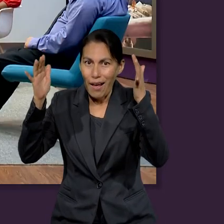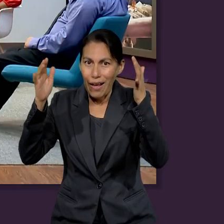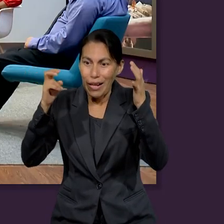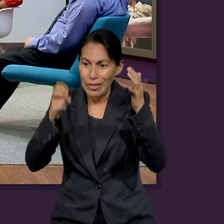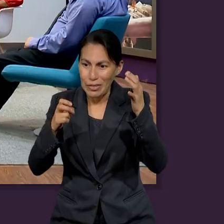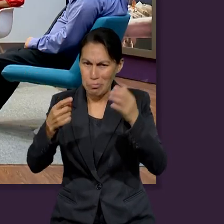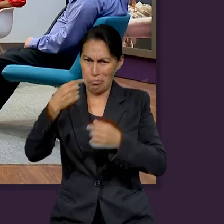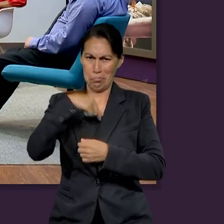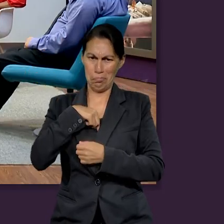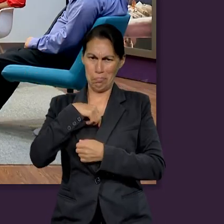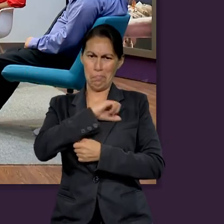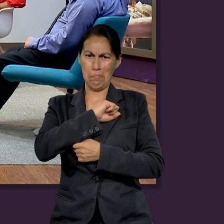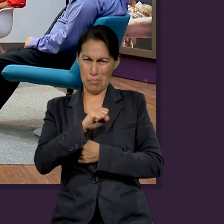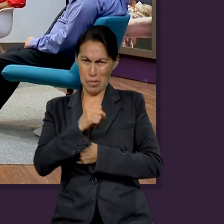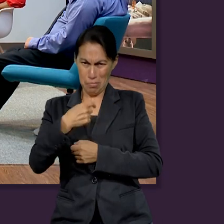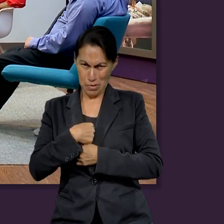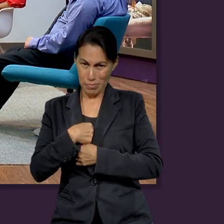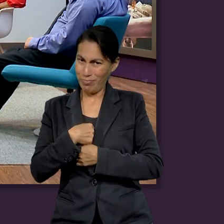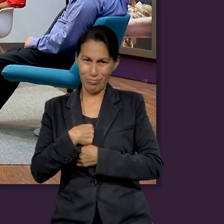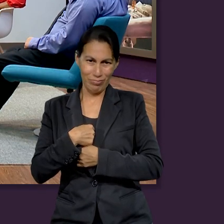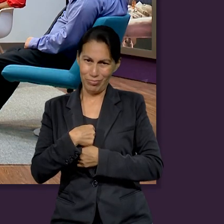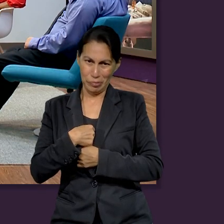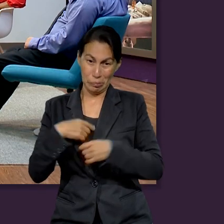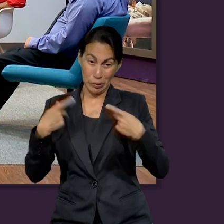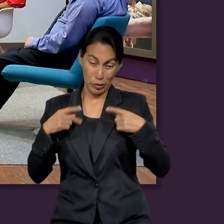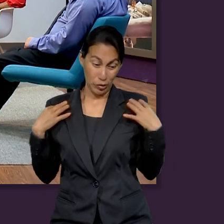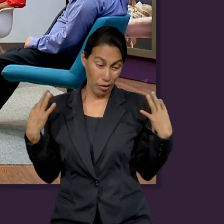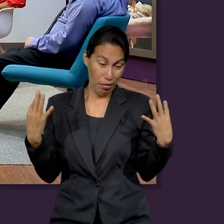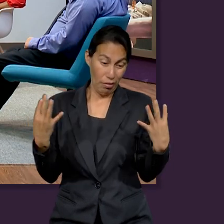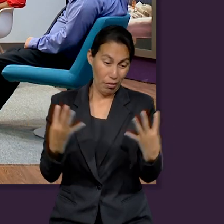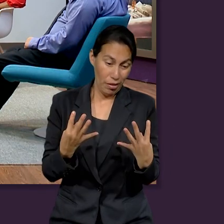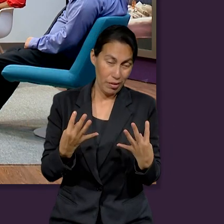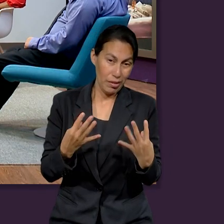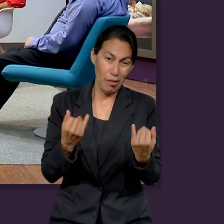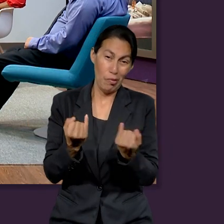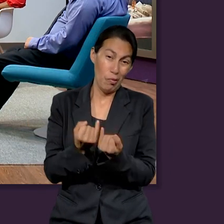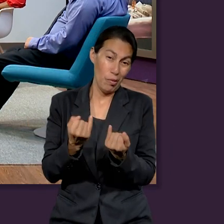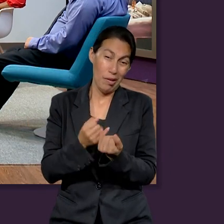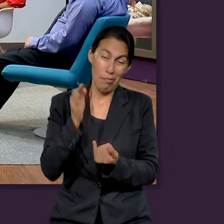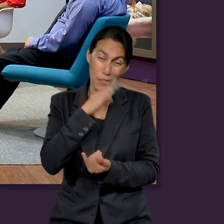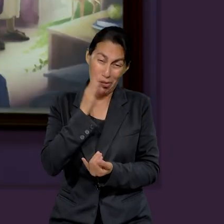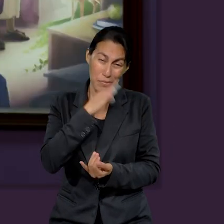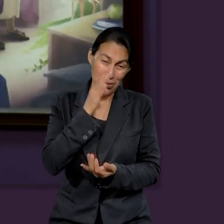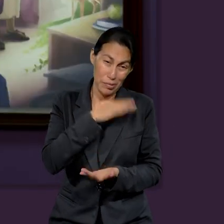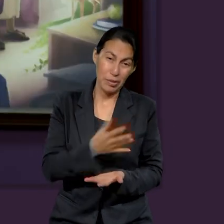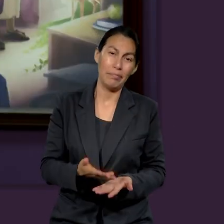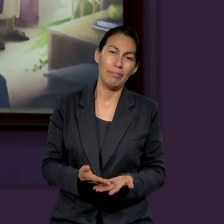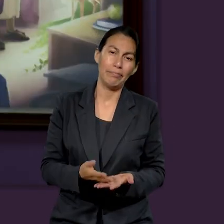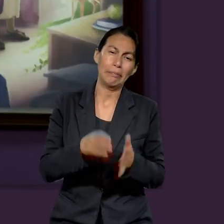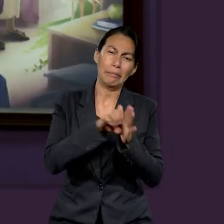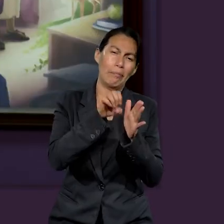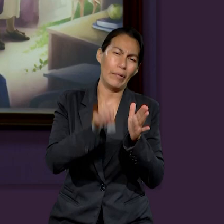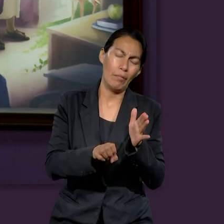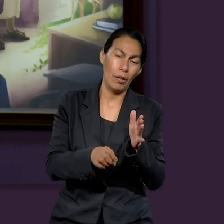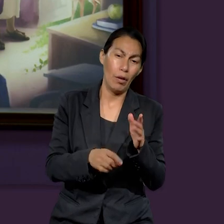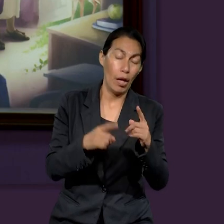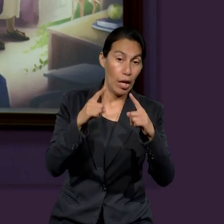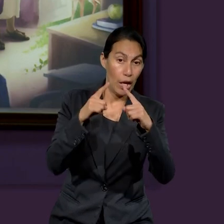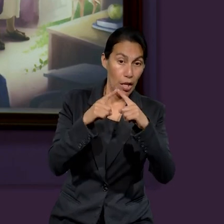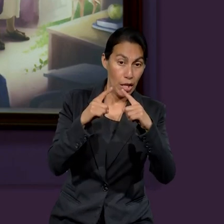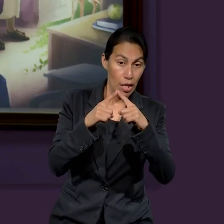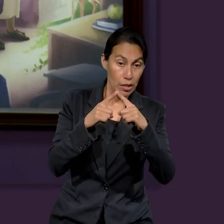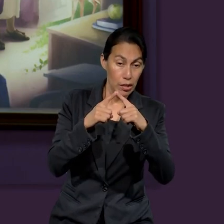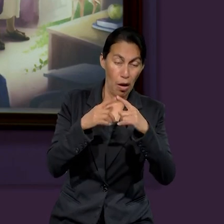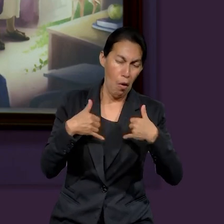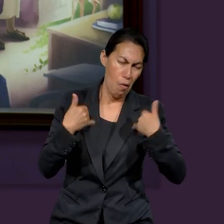no daña solo a esa persona, sino a todos los involucrados. Entonces yo creo que muchos jóvenes hemos escuchado, no voy a la iglesia porque